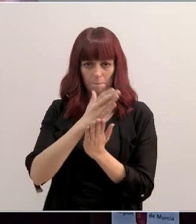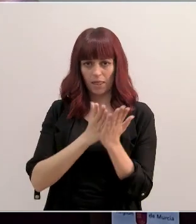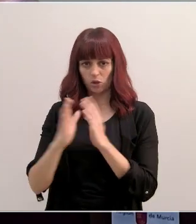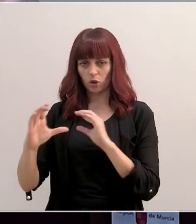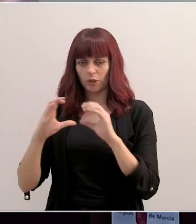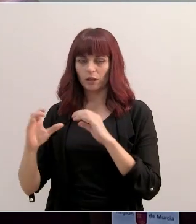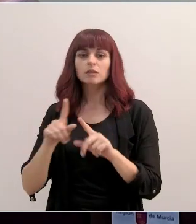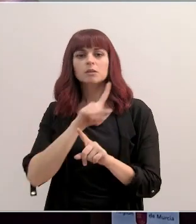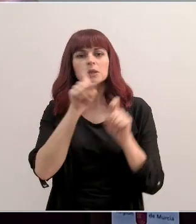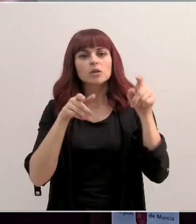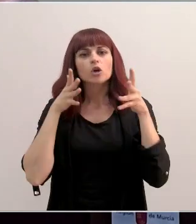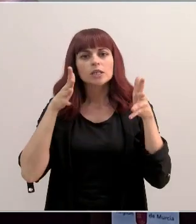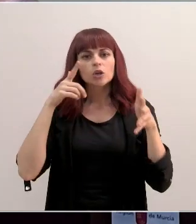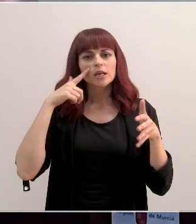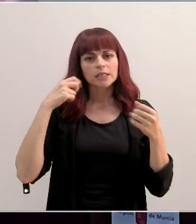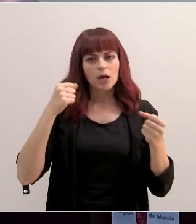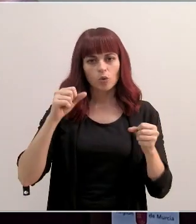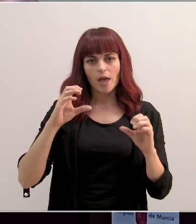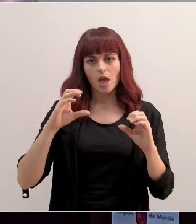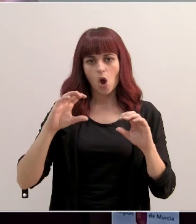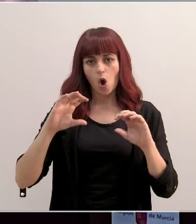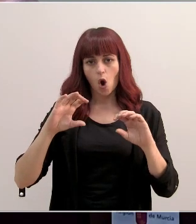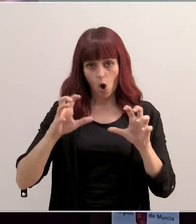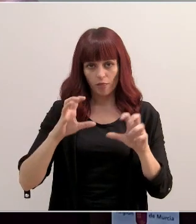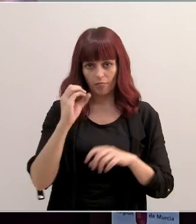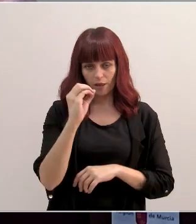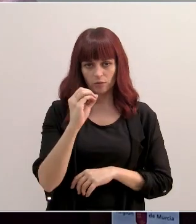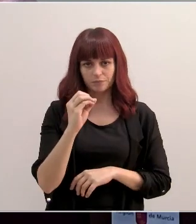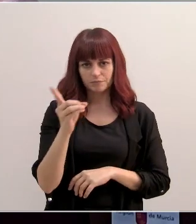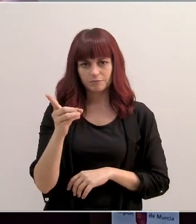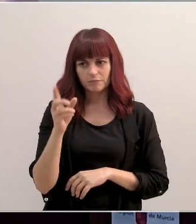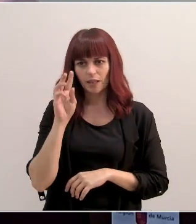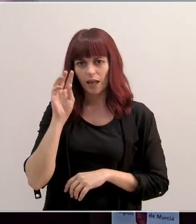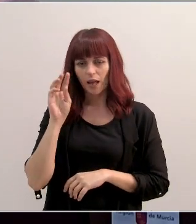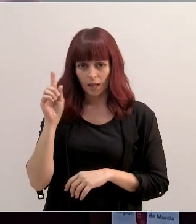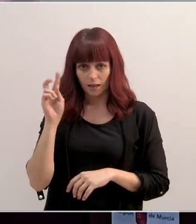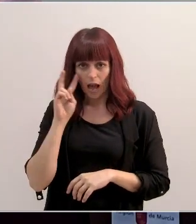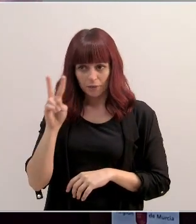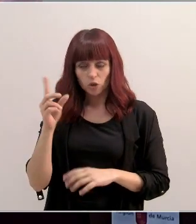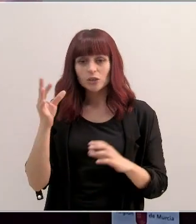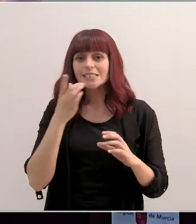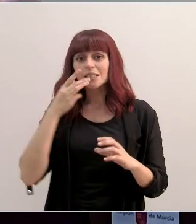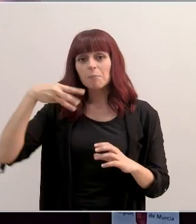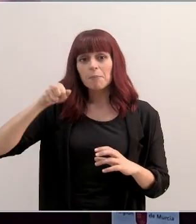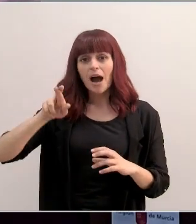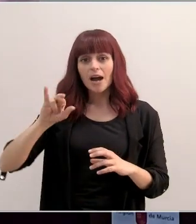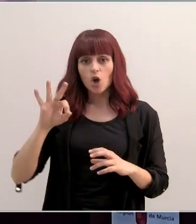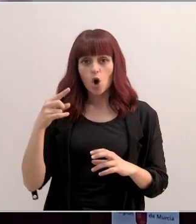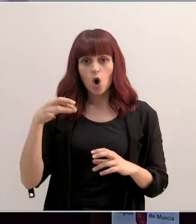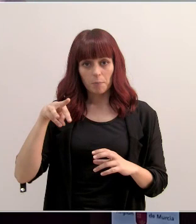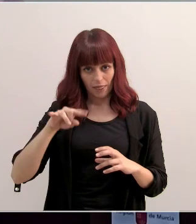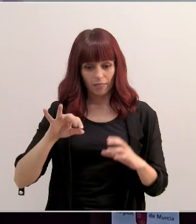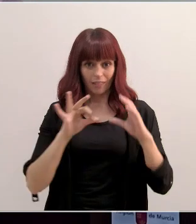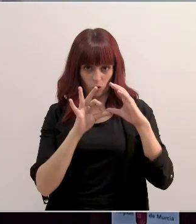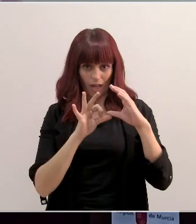Pregunta para el consejero de Salud de Onda Cero. ¿Han comprobado ya si Mario Gómez, de Ciudadanos, aportó o no la segunda titulación con la que se sumó